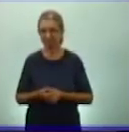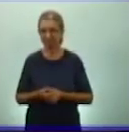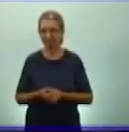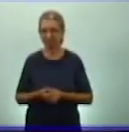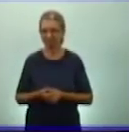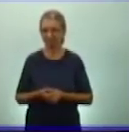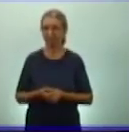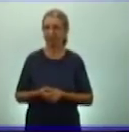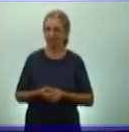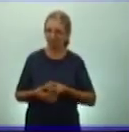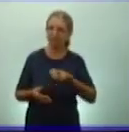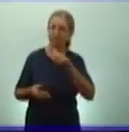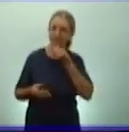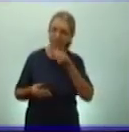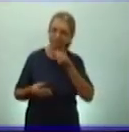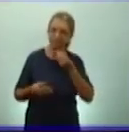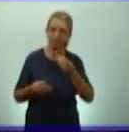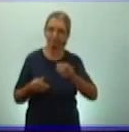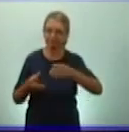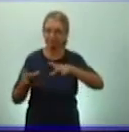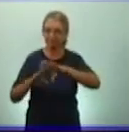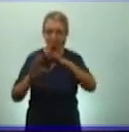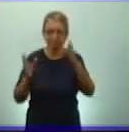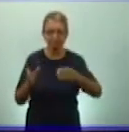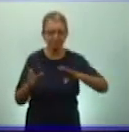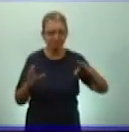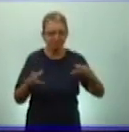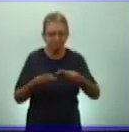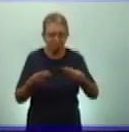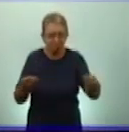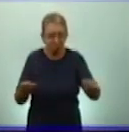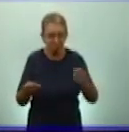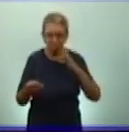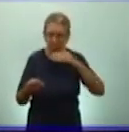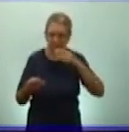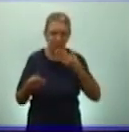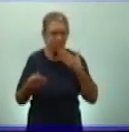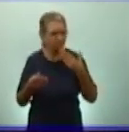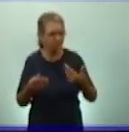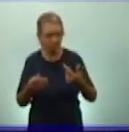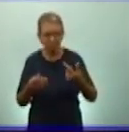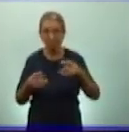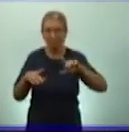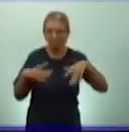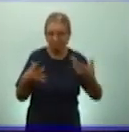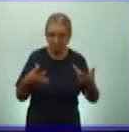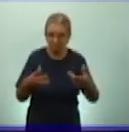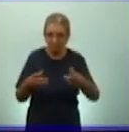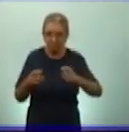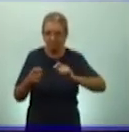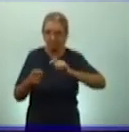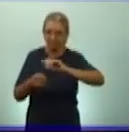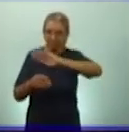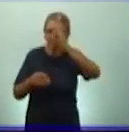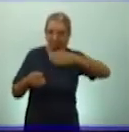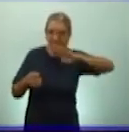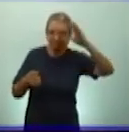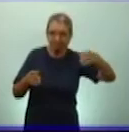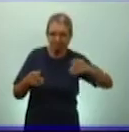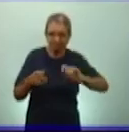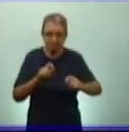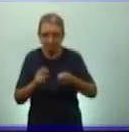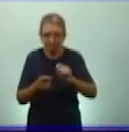Para poder conseguir mayores terrenos de cultivo, los incas tuvieron que domesticar las abruptas pendientes de los Andes, tal como se